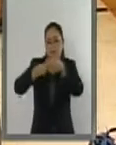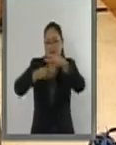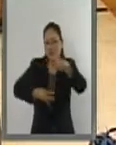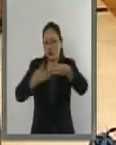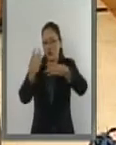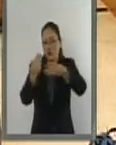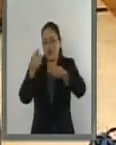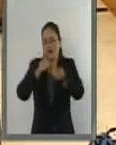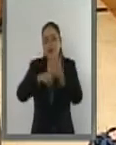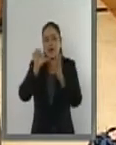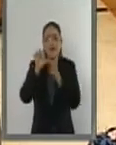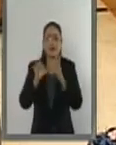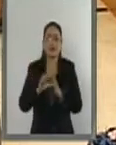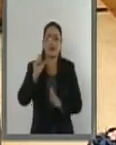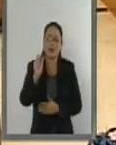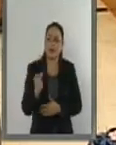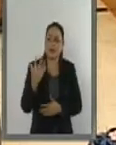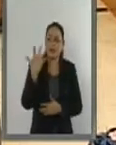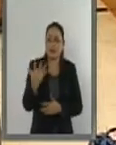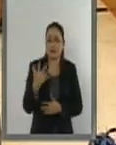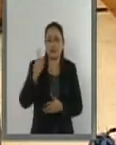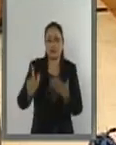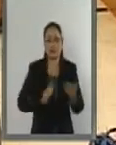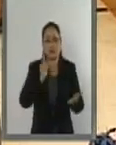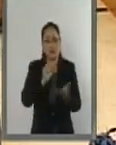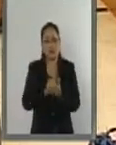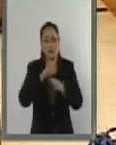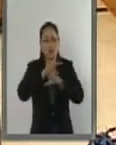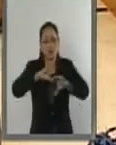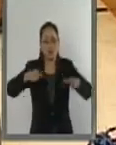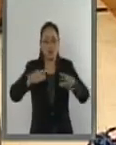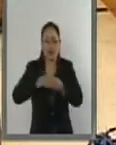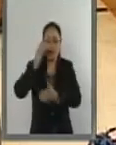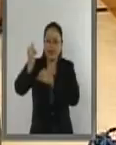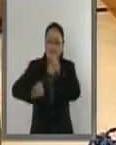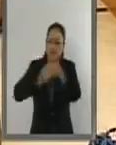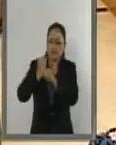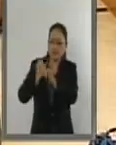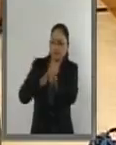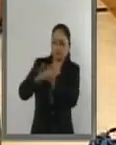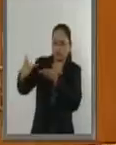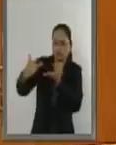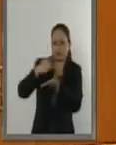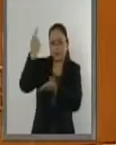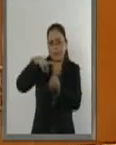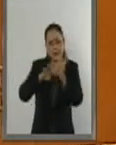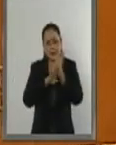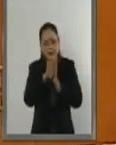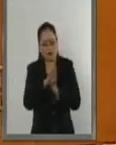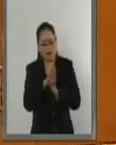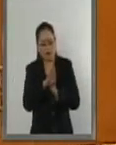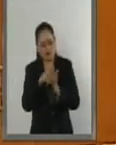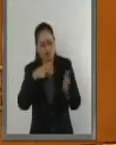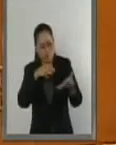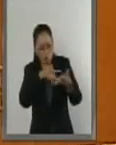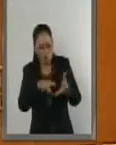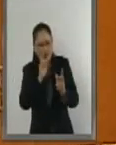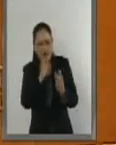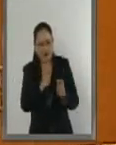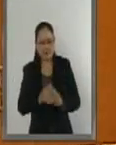del artículo 25 de la Ley de Cooperación Internacional para el Desarrollo para para quedar como sigue.